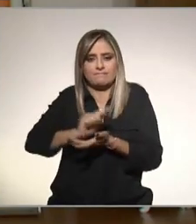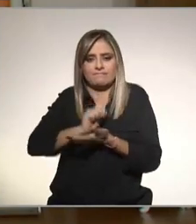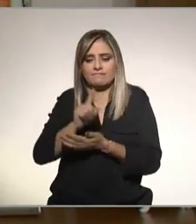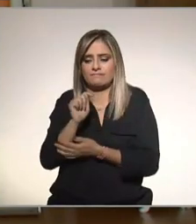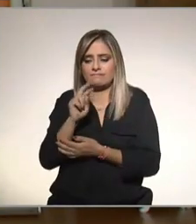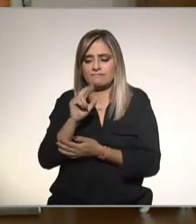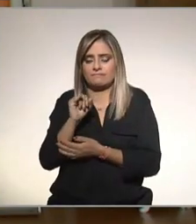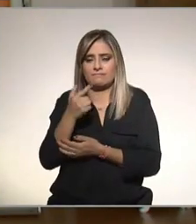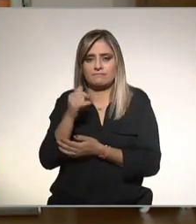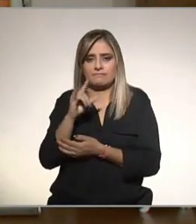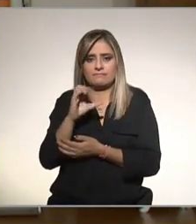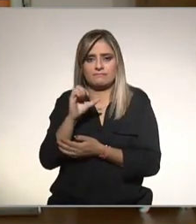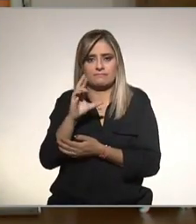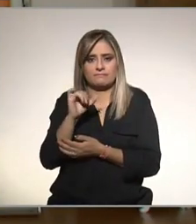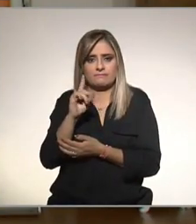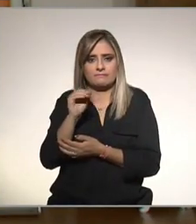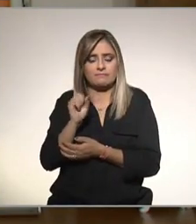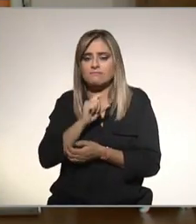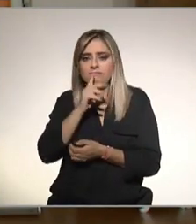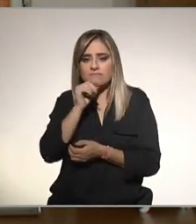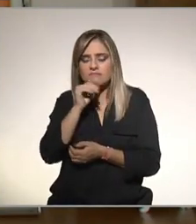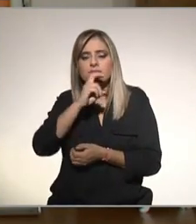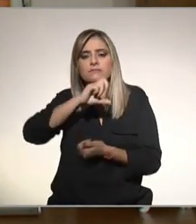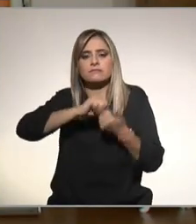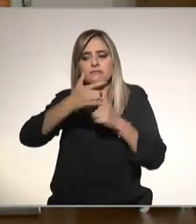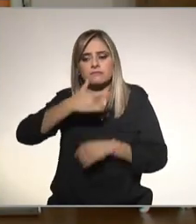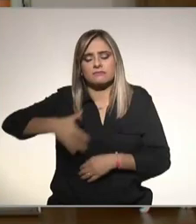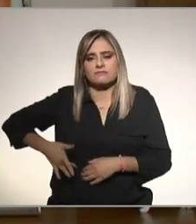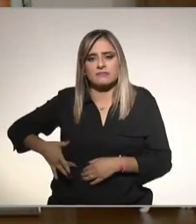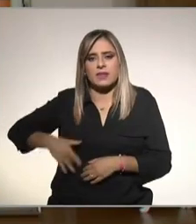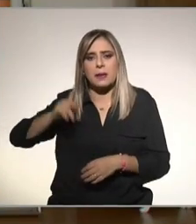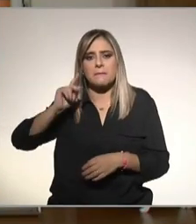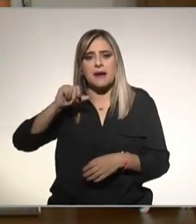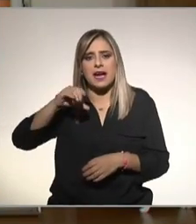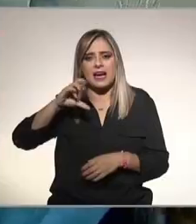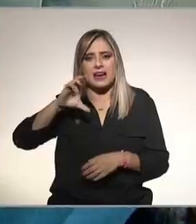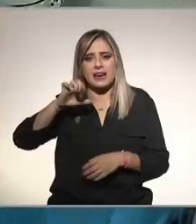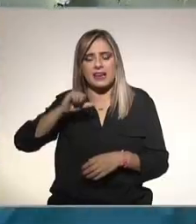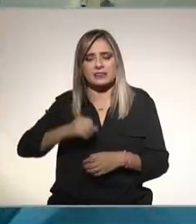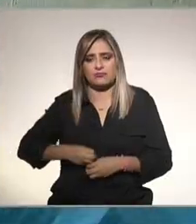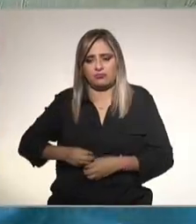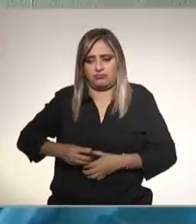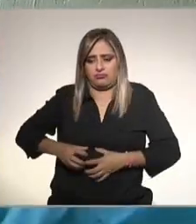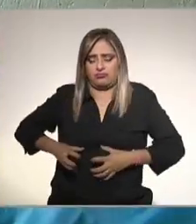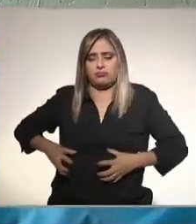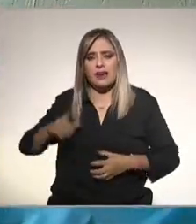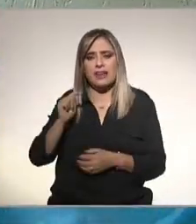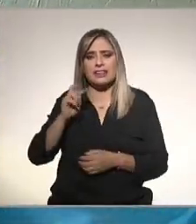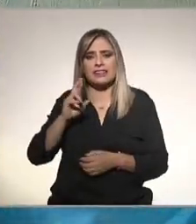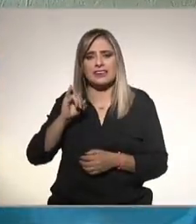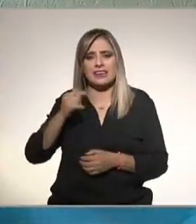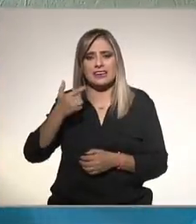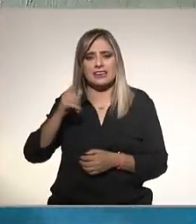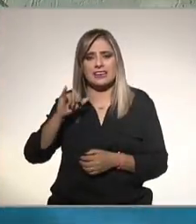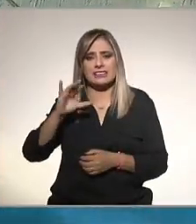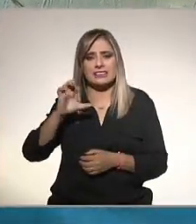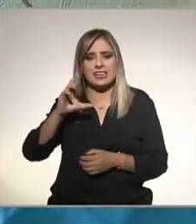alteración en sus peroxisomas hepáticos que los hepatocitos se llenan fácilmente de triglicéridos las alteraciones